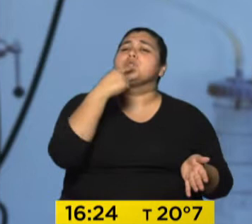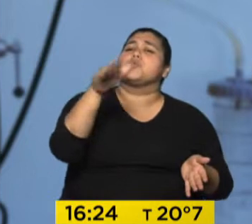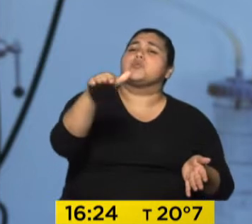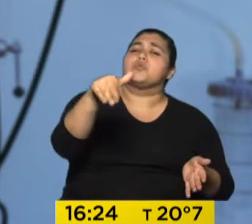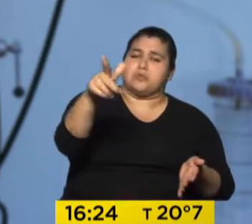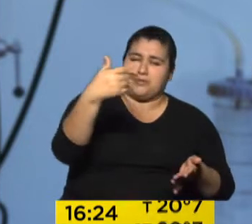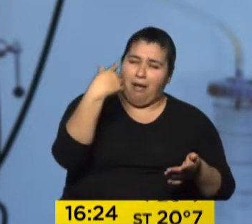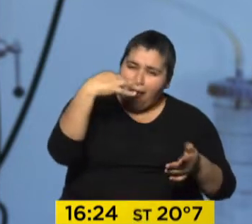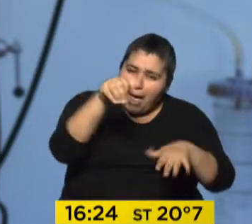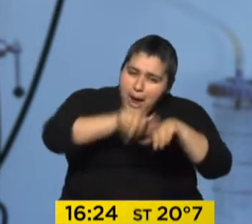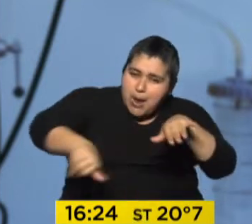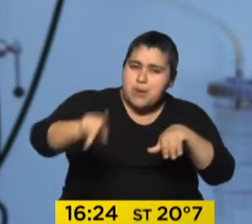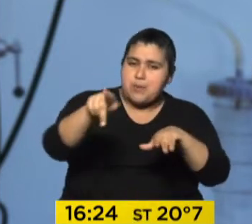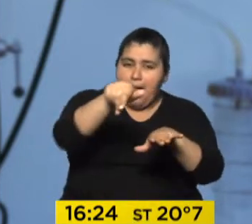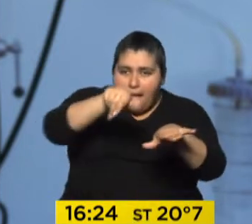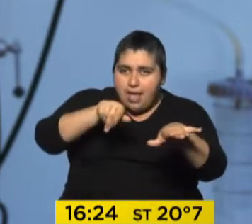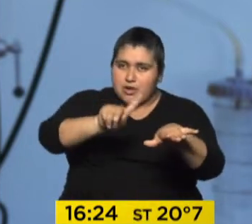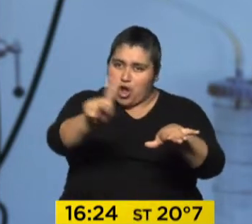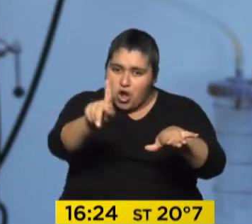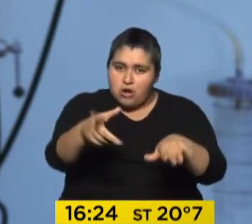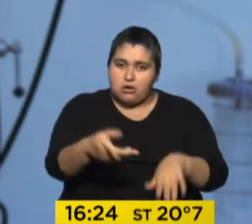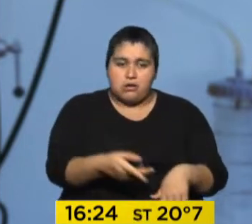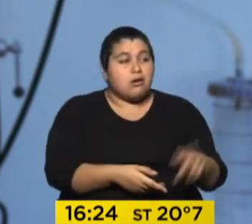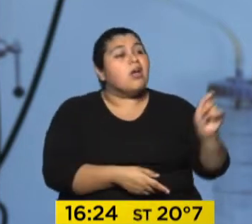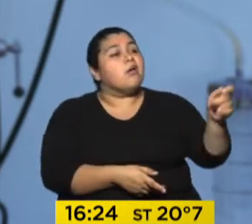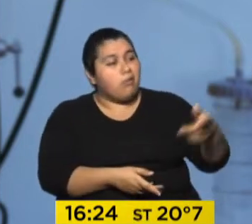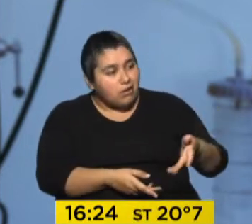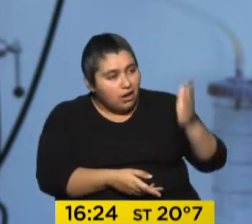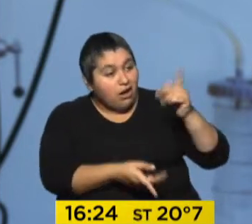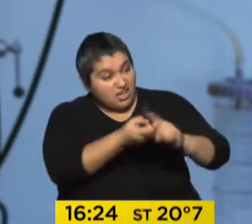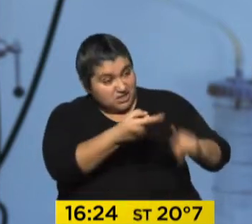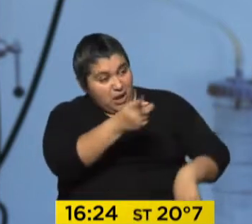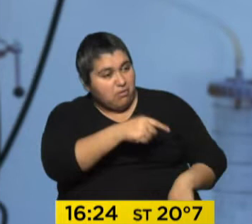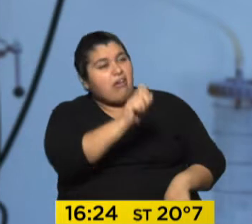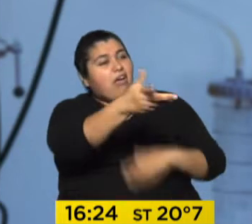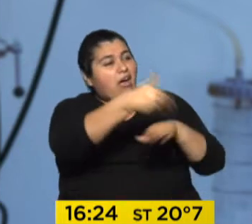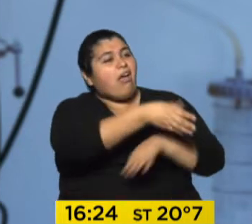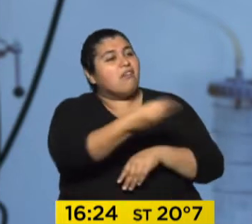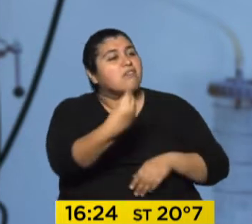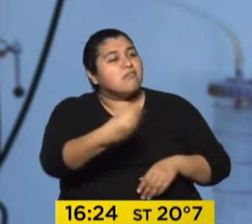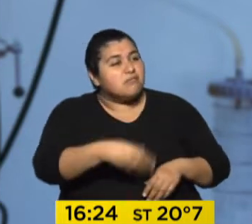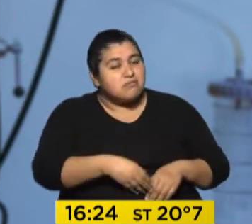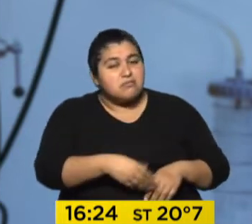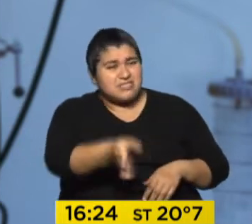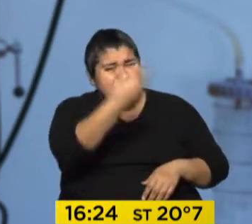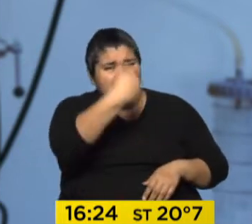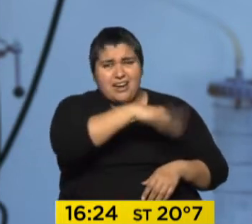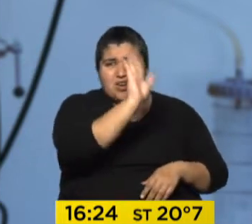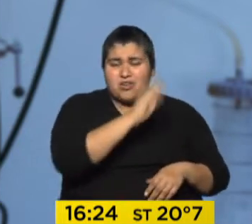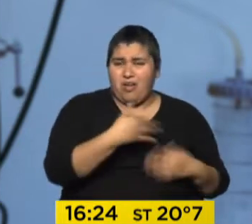para mí tenés que cortar vertical, no horizontal. ¿Qué es eso? ¿El marido de la paciente? ¿Quién te dejó entrar acá? ¿Te pueden sacar?